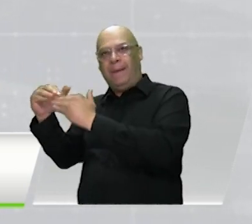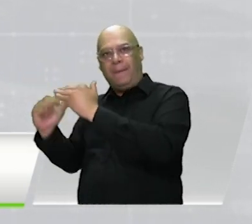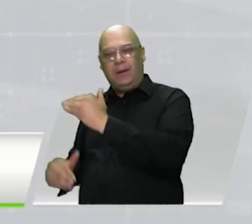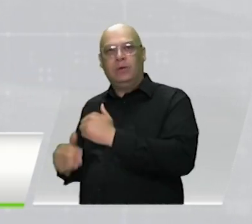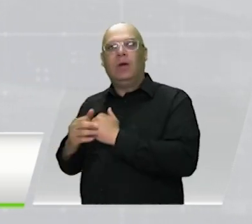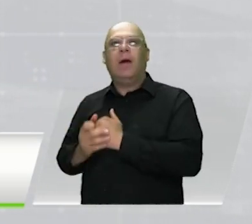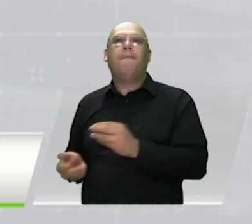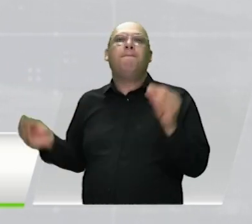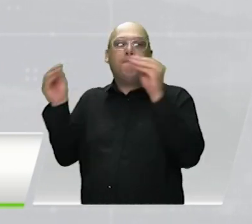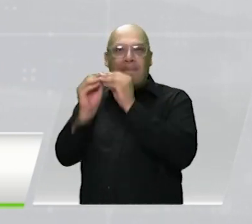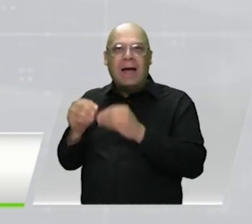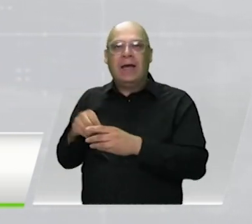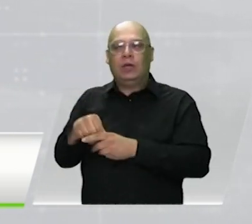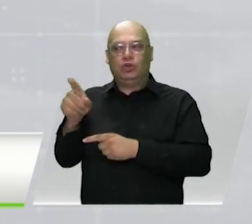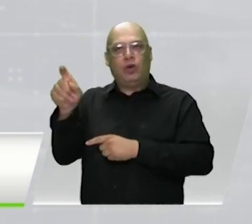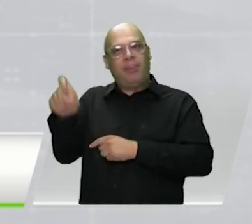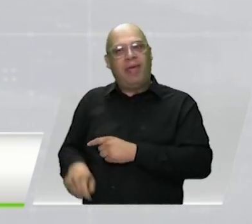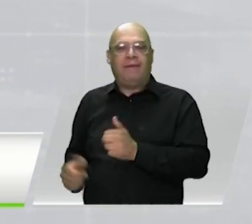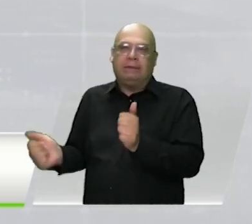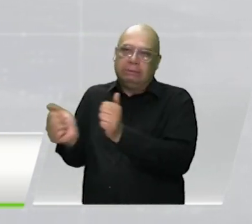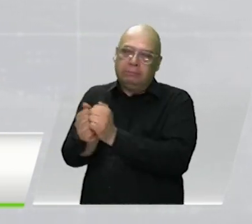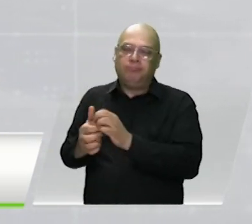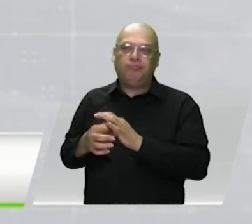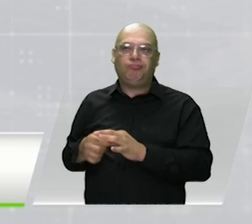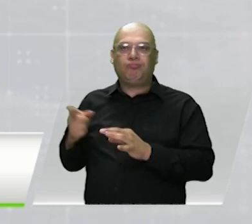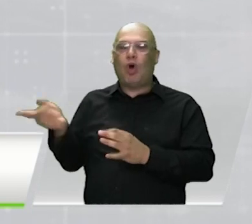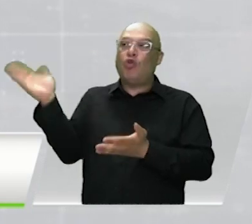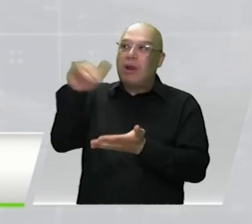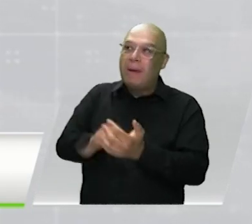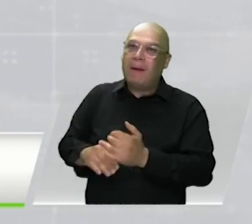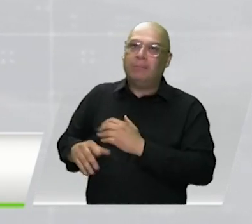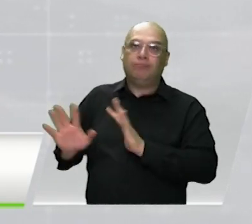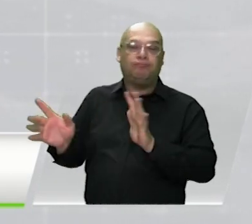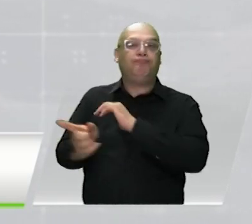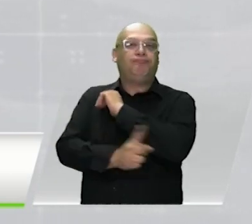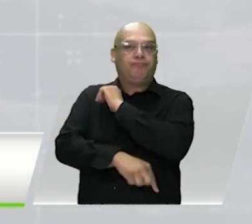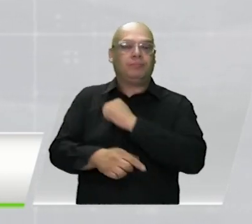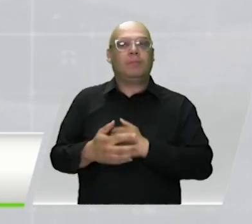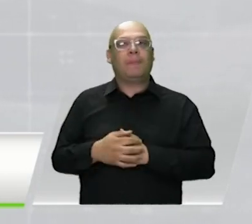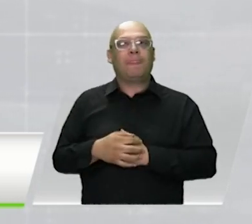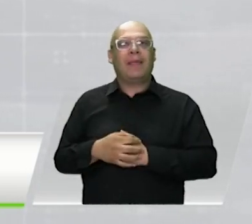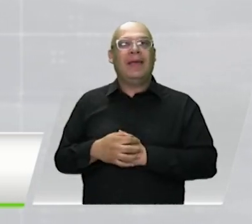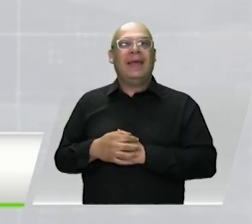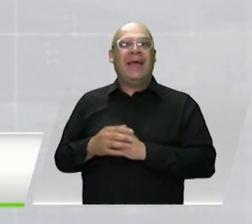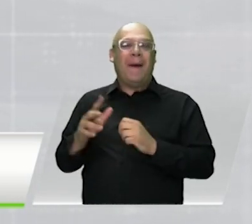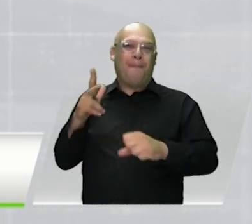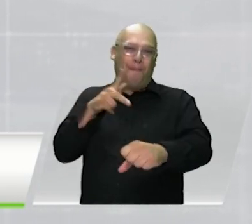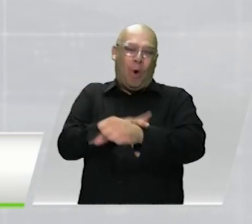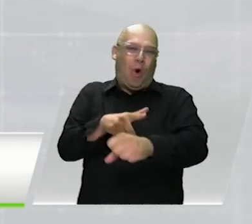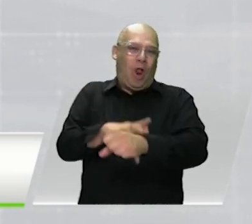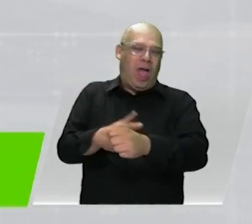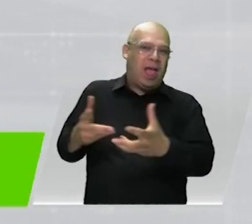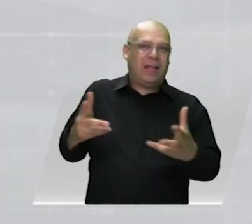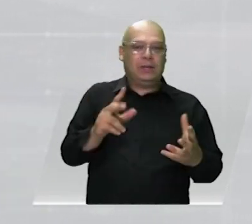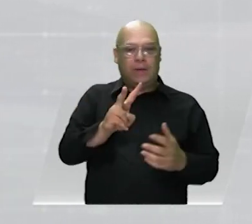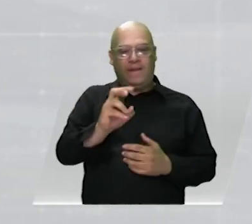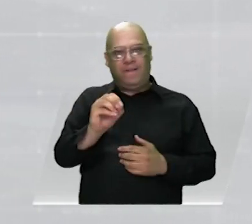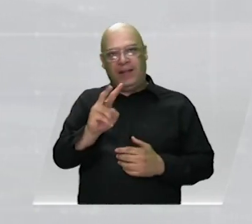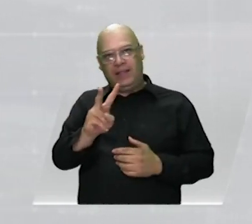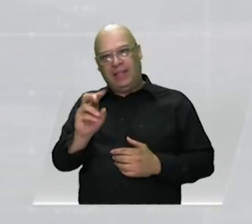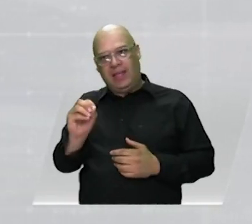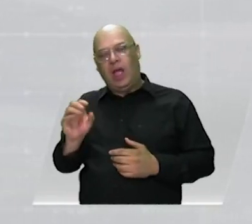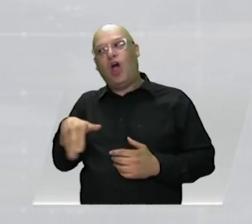acompañamiento que estas requieren para que no vuelva a ocurrir. Según el Observatorio Internacional de Bullying Sin Fronteras, entre 2020 y